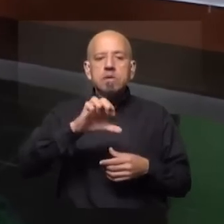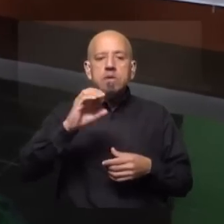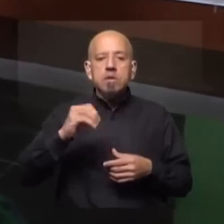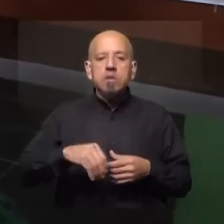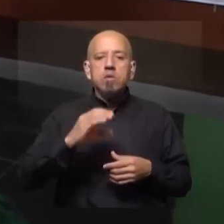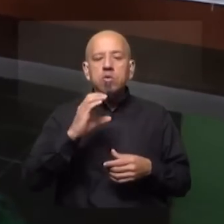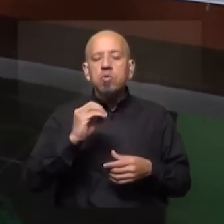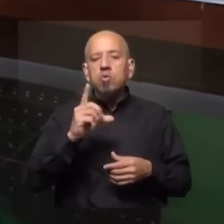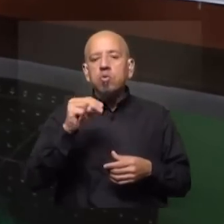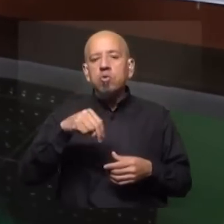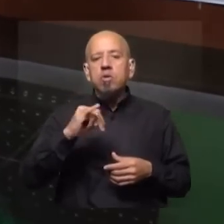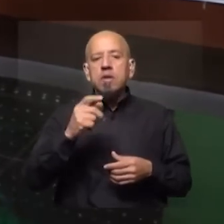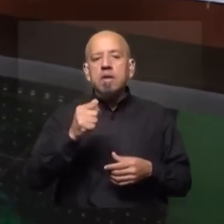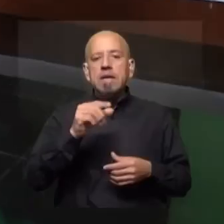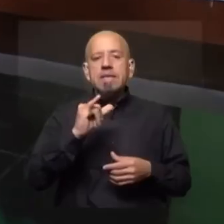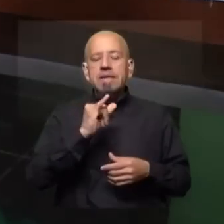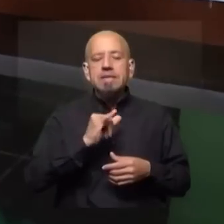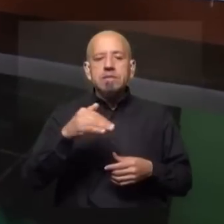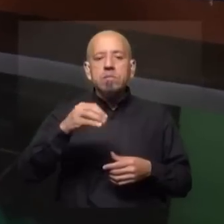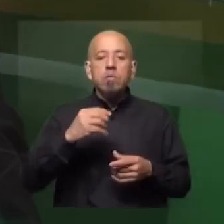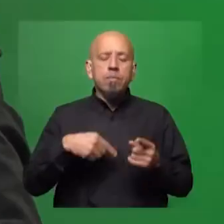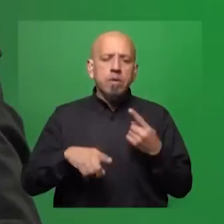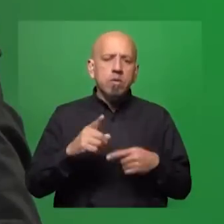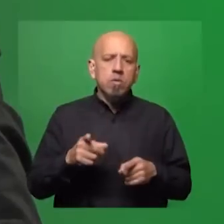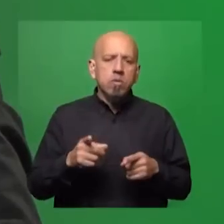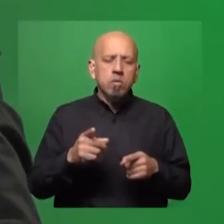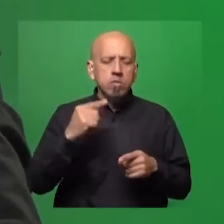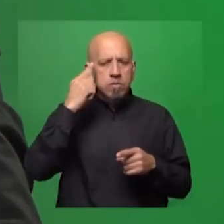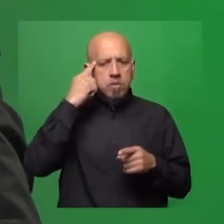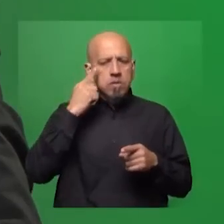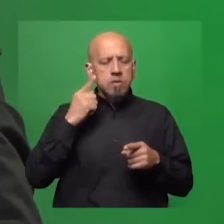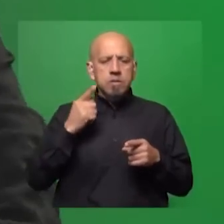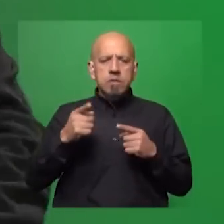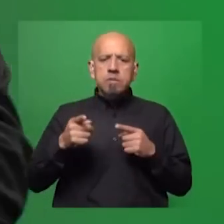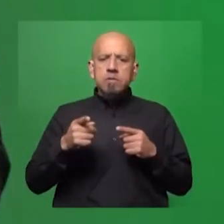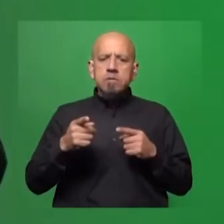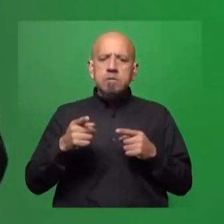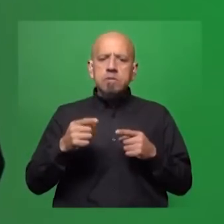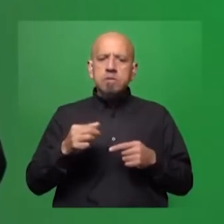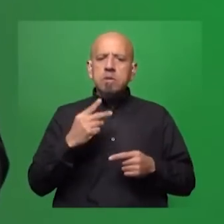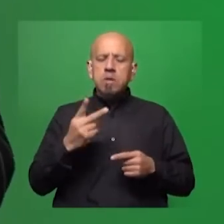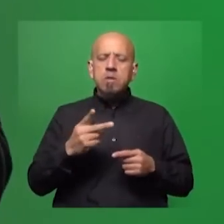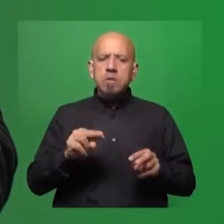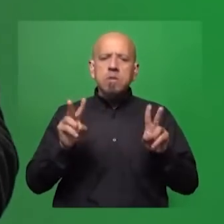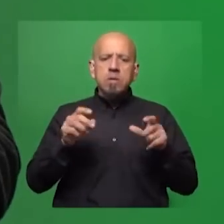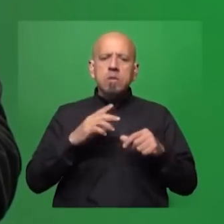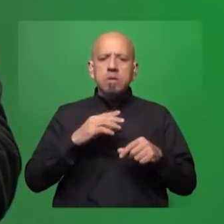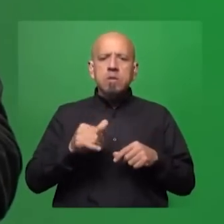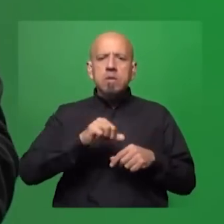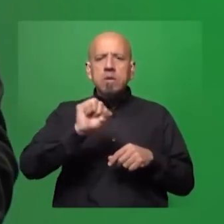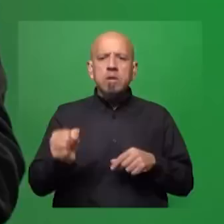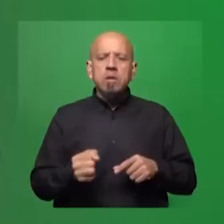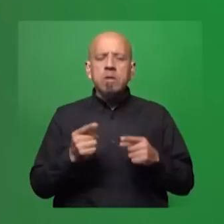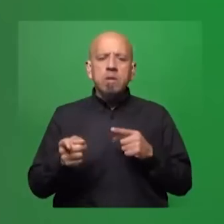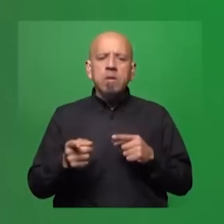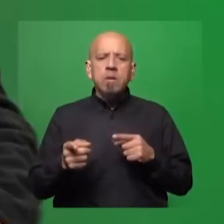hablaremos más adelante. Es así. Ahora, lo asocio a esto con los dos grandes titulares que tiene África y América Latina.